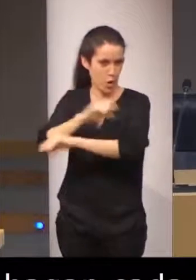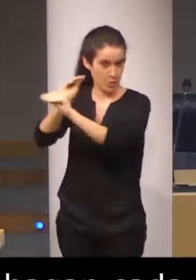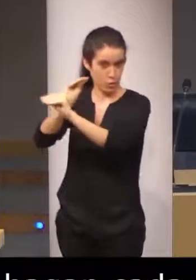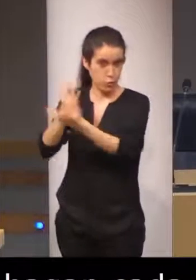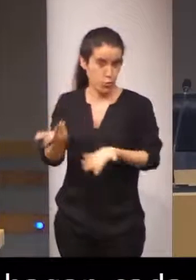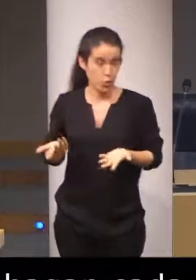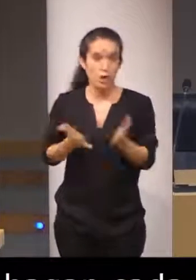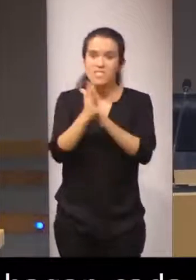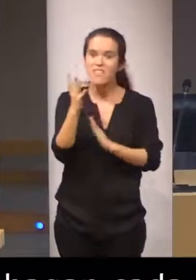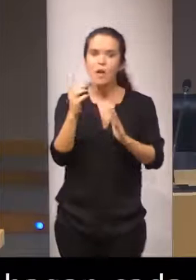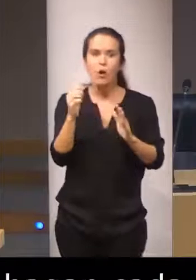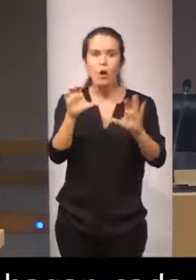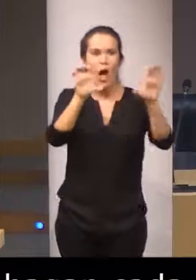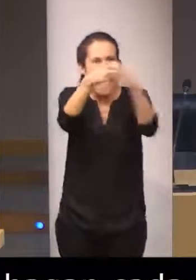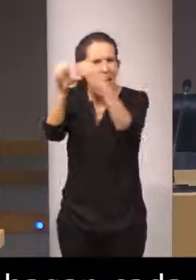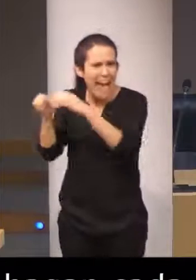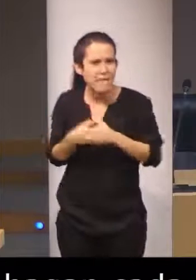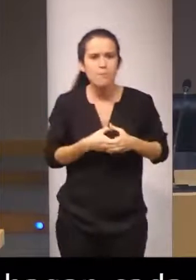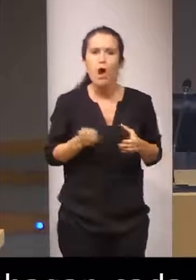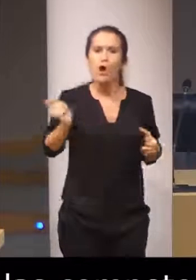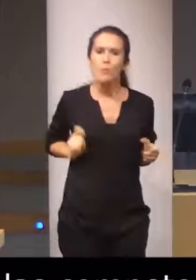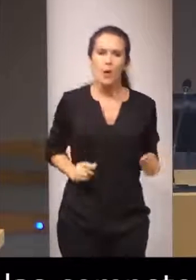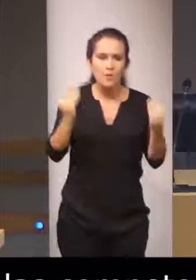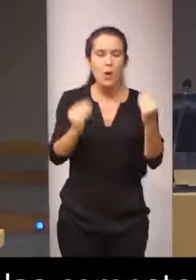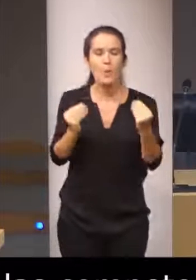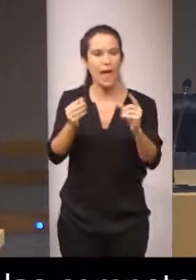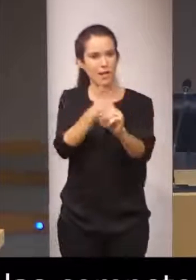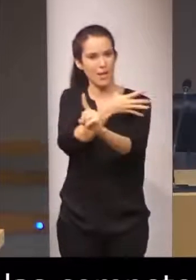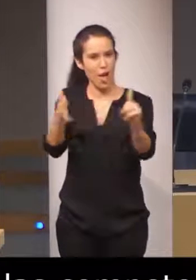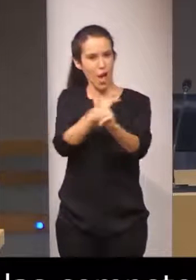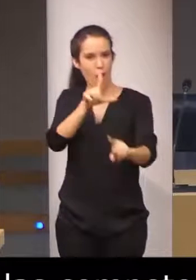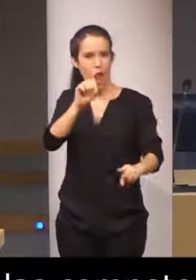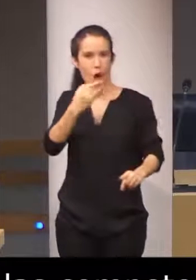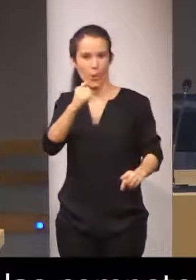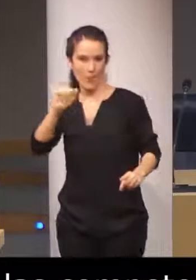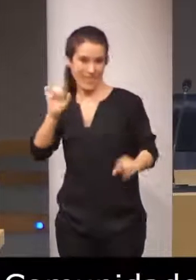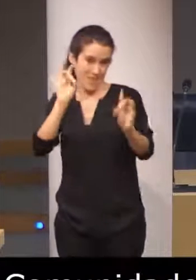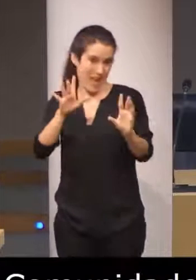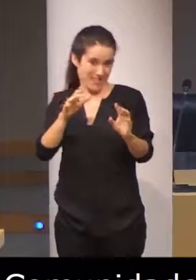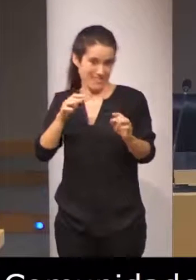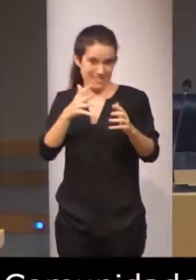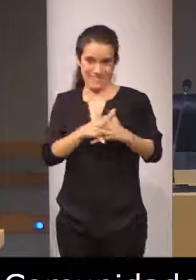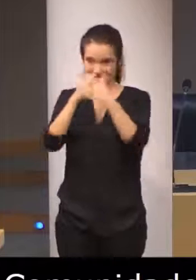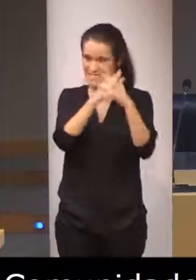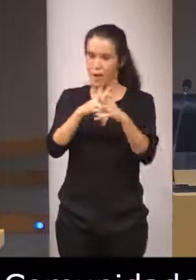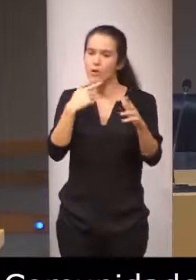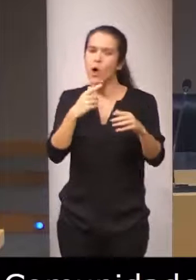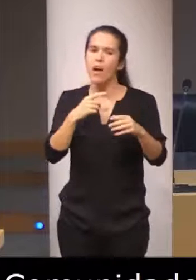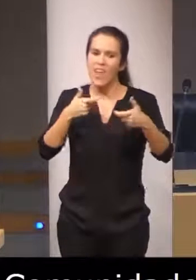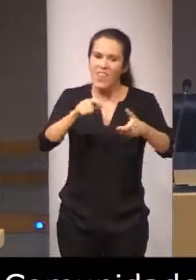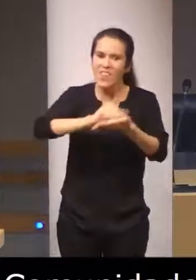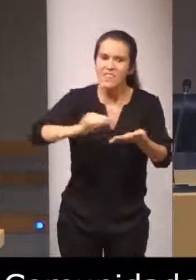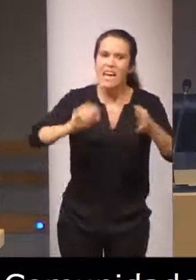que hagan equipos profesionalizados de lobbying como hacen en Estados Unidos incluso despachos de abogados especializados en hecho